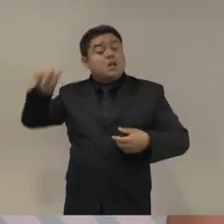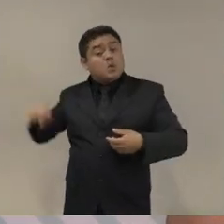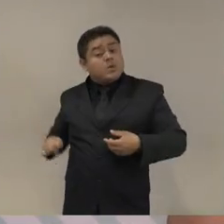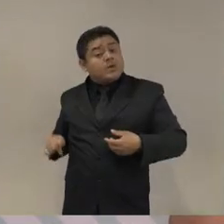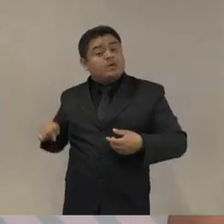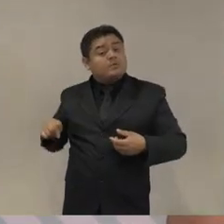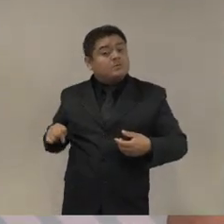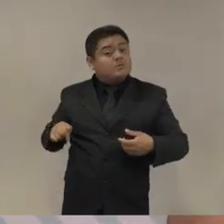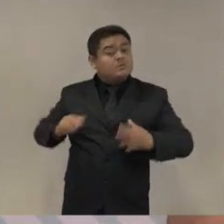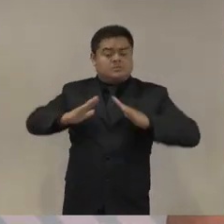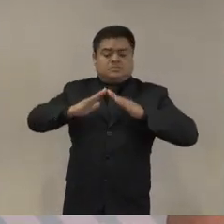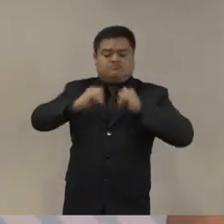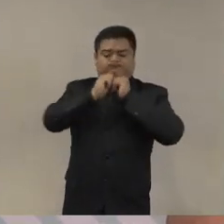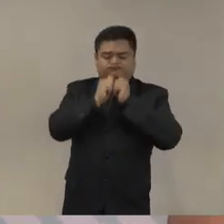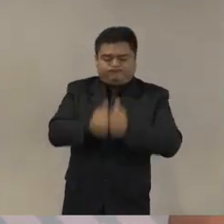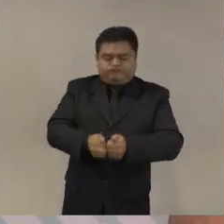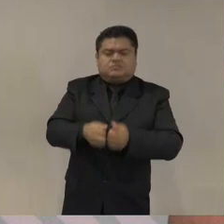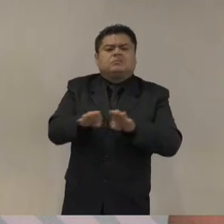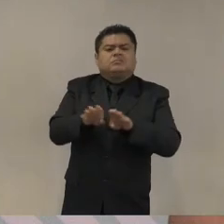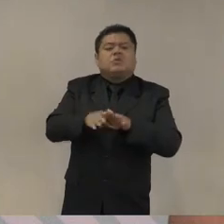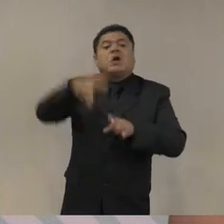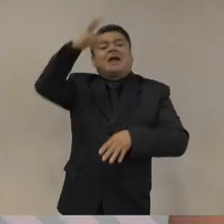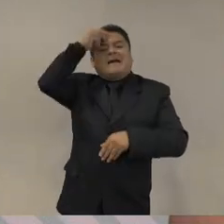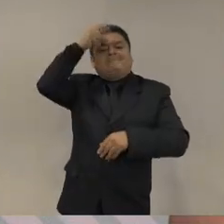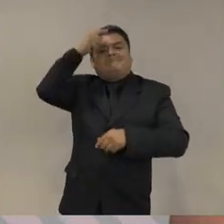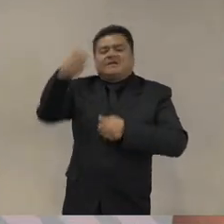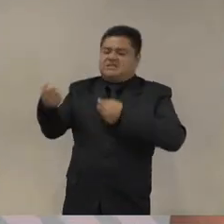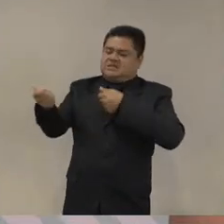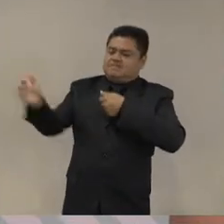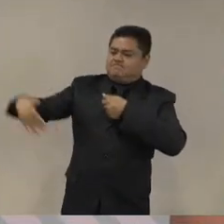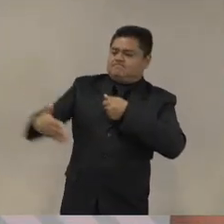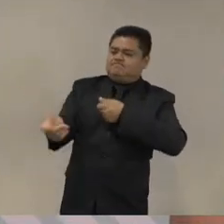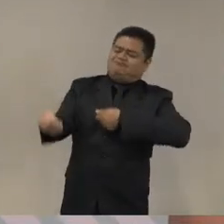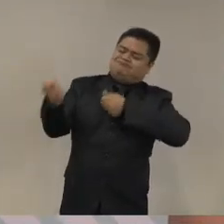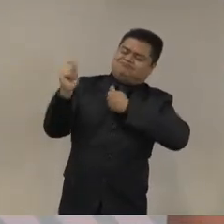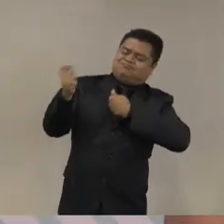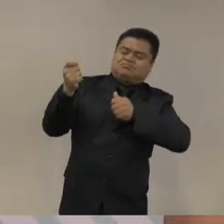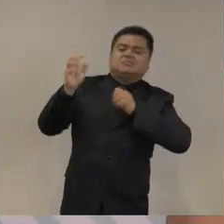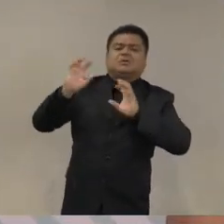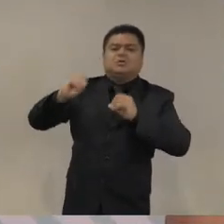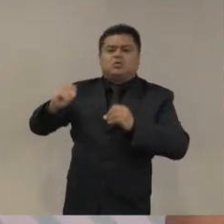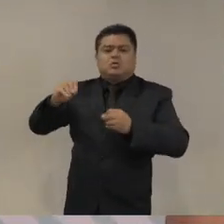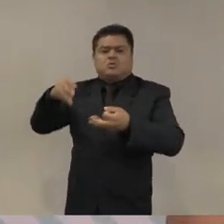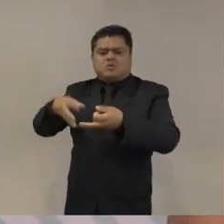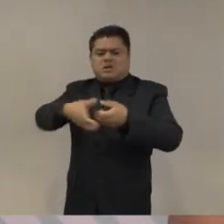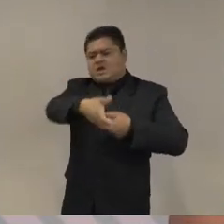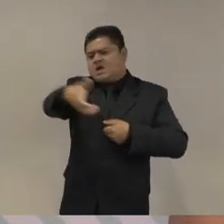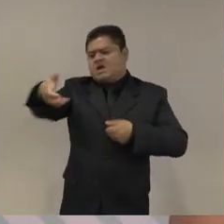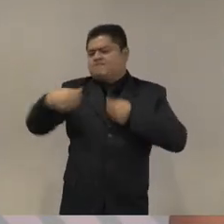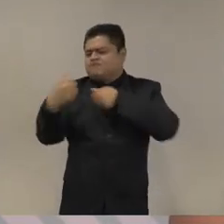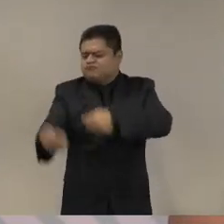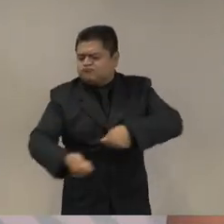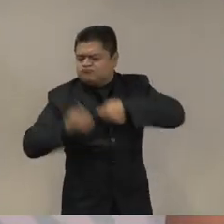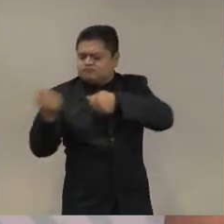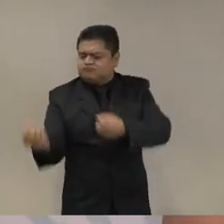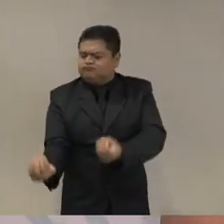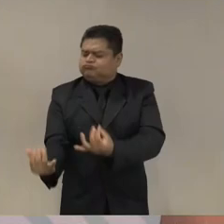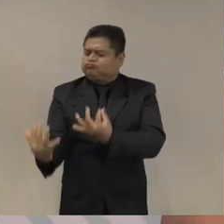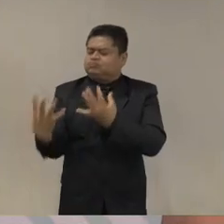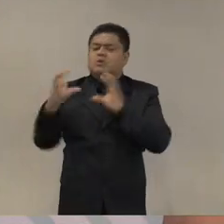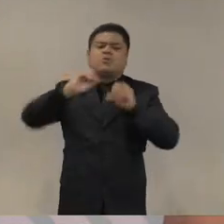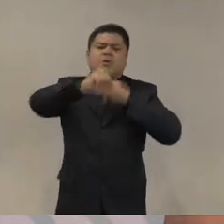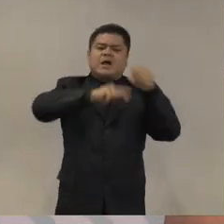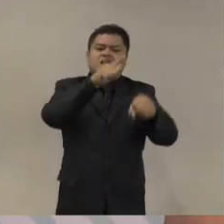o aprenden a pescar o aprenden a cultivar o a criar animales y conforme se da ese